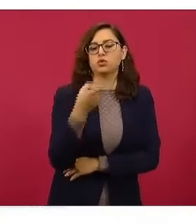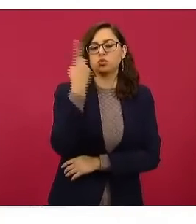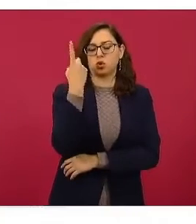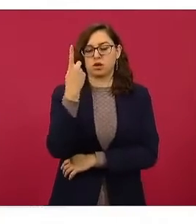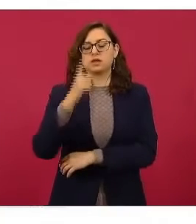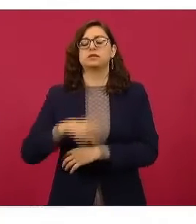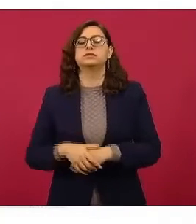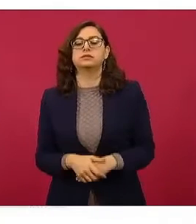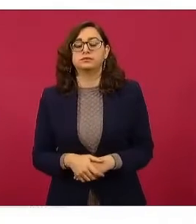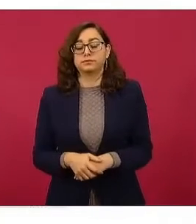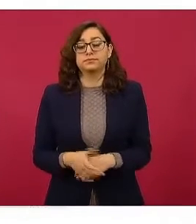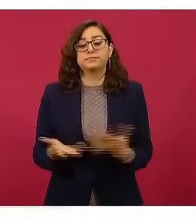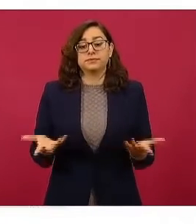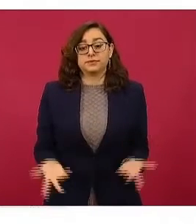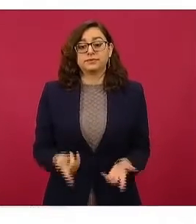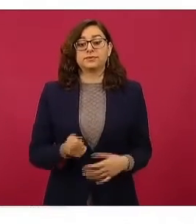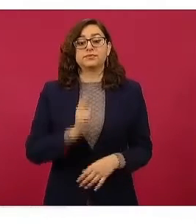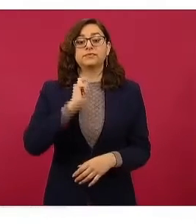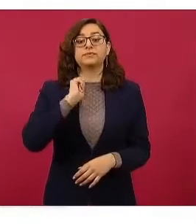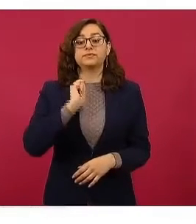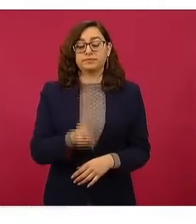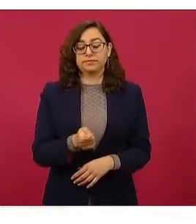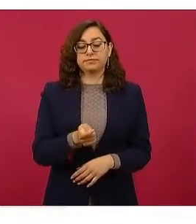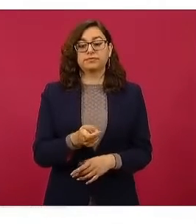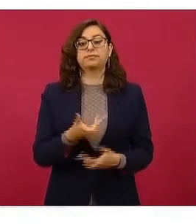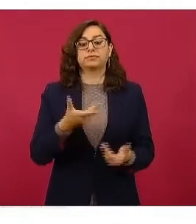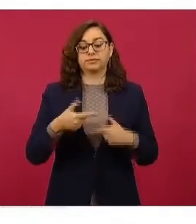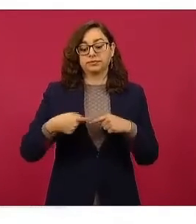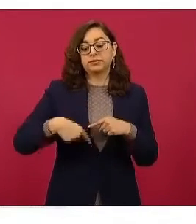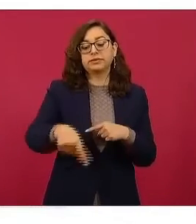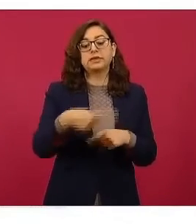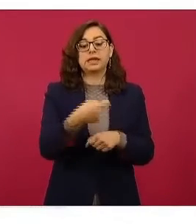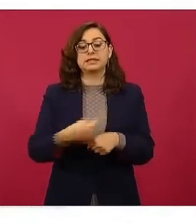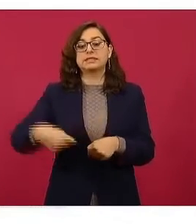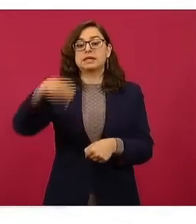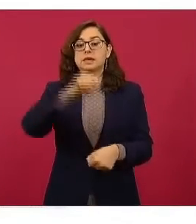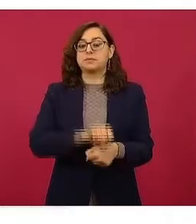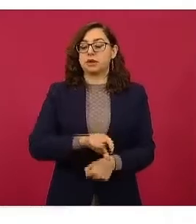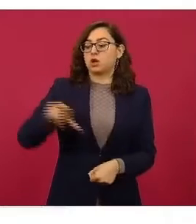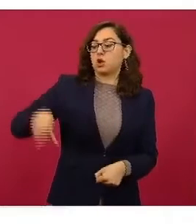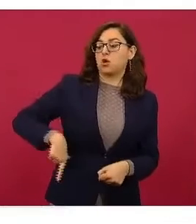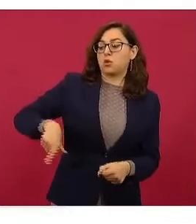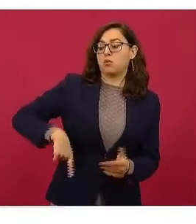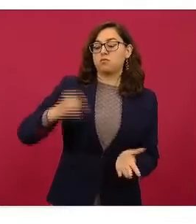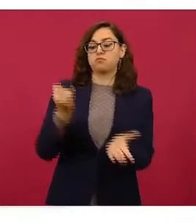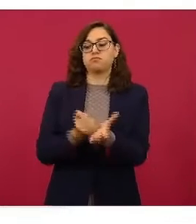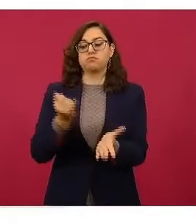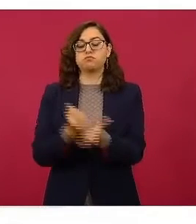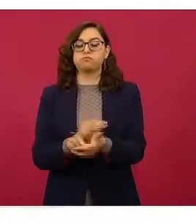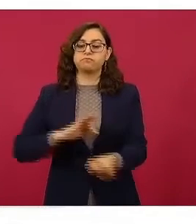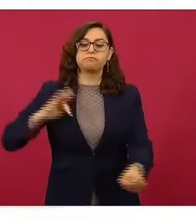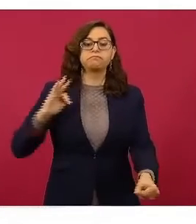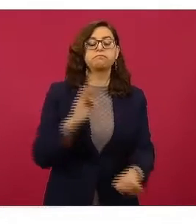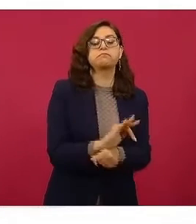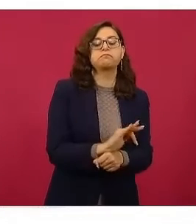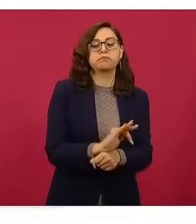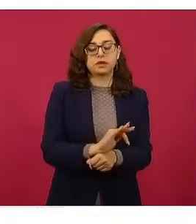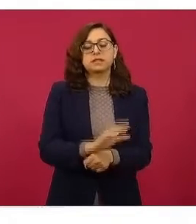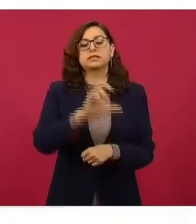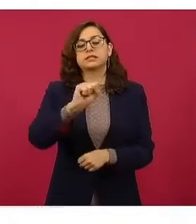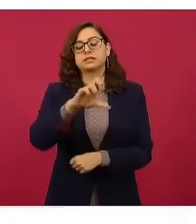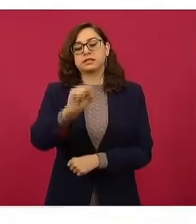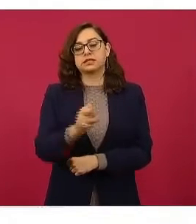Y, por tanto, el estímulo fiscal en esta semana, 62.25